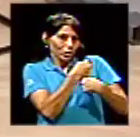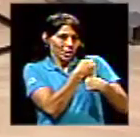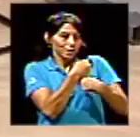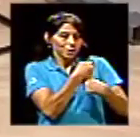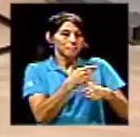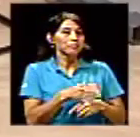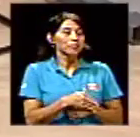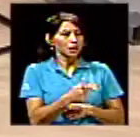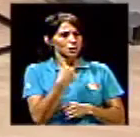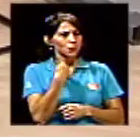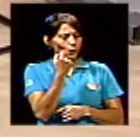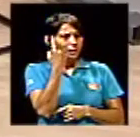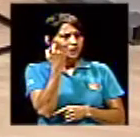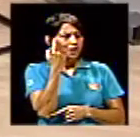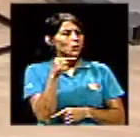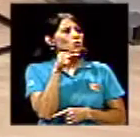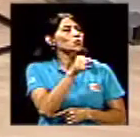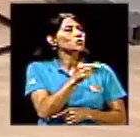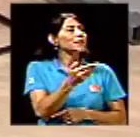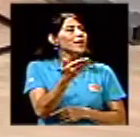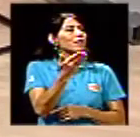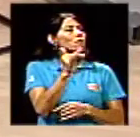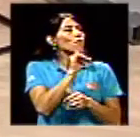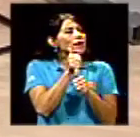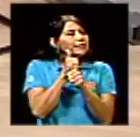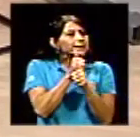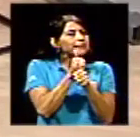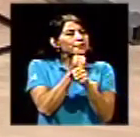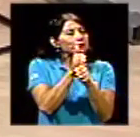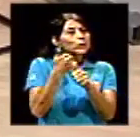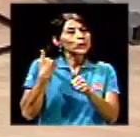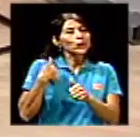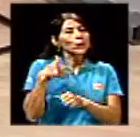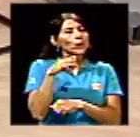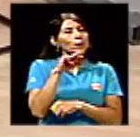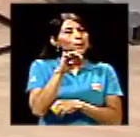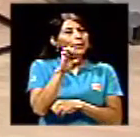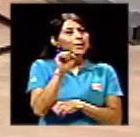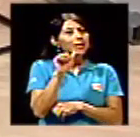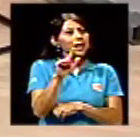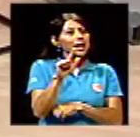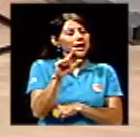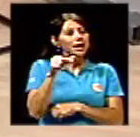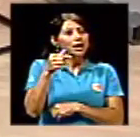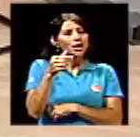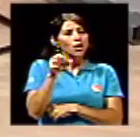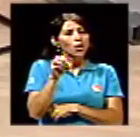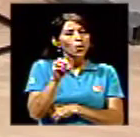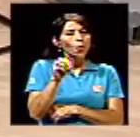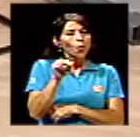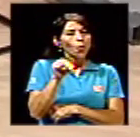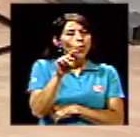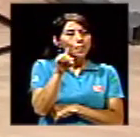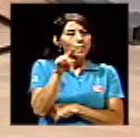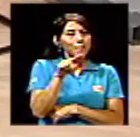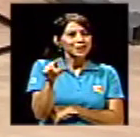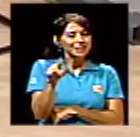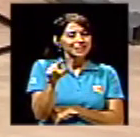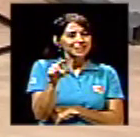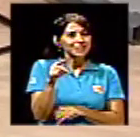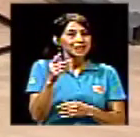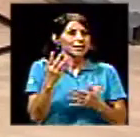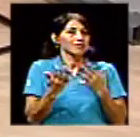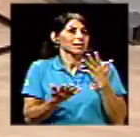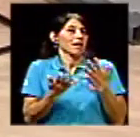Yo entiendo que usted fue discípulo de don Miguel Gómez, tal vez el santo santorum